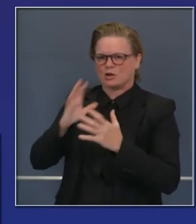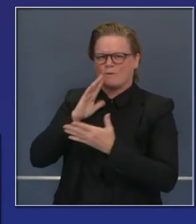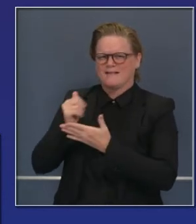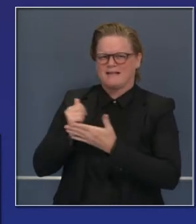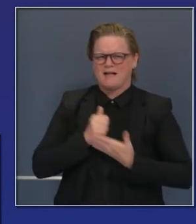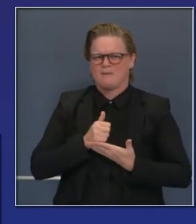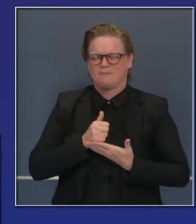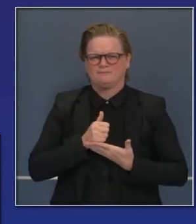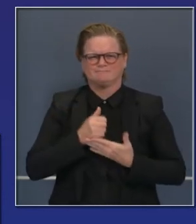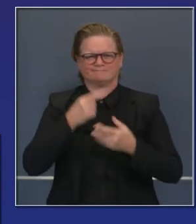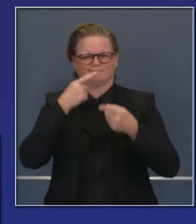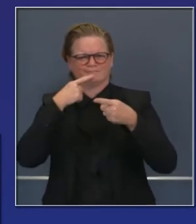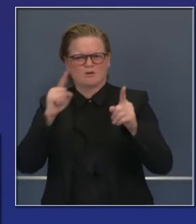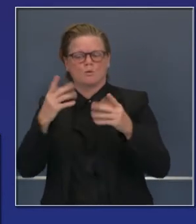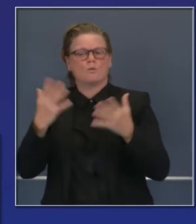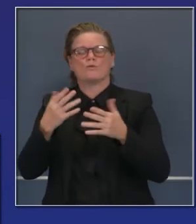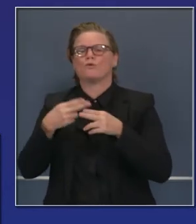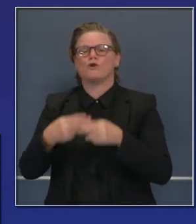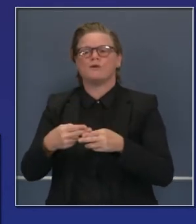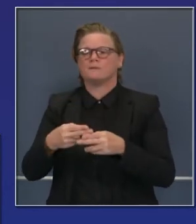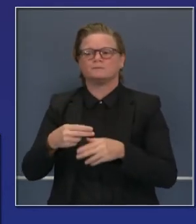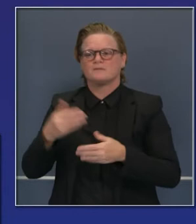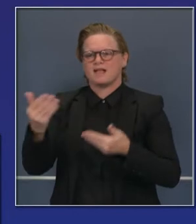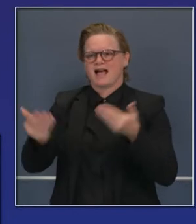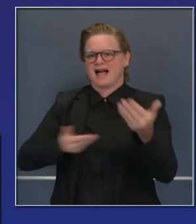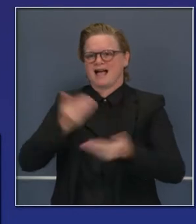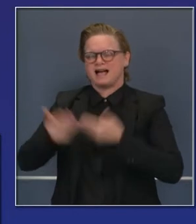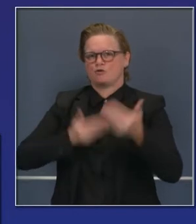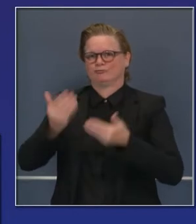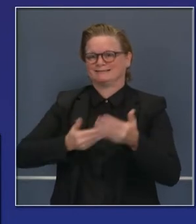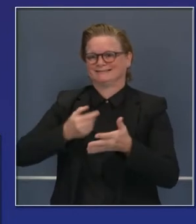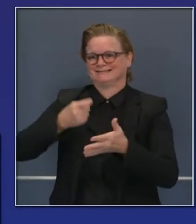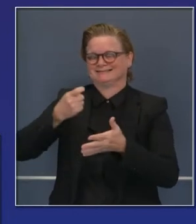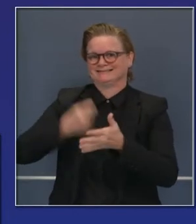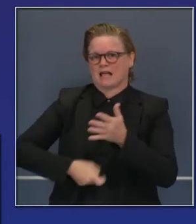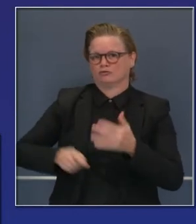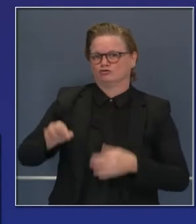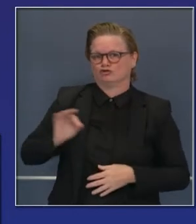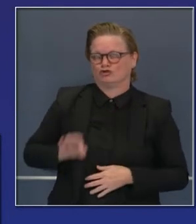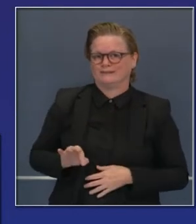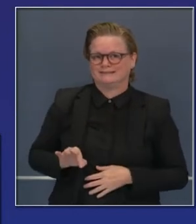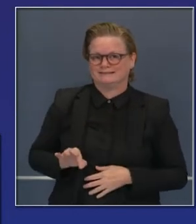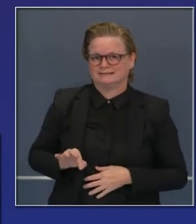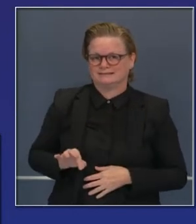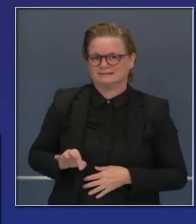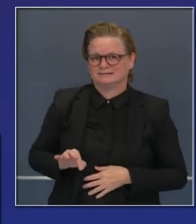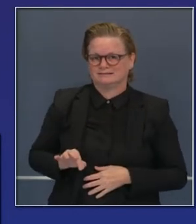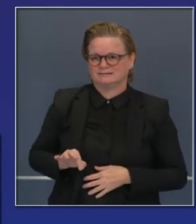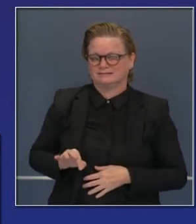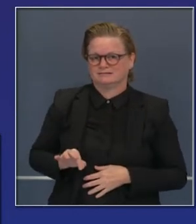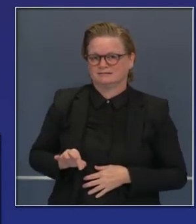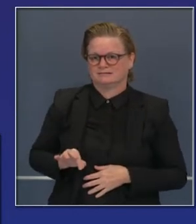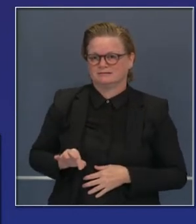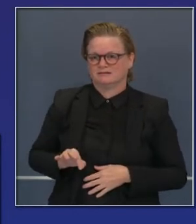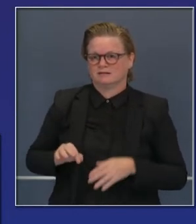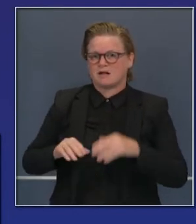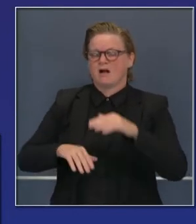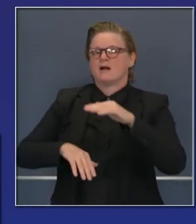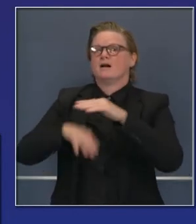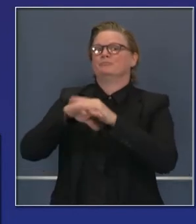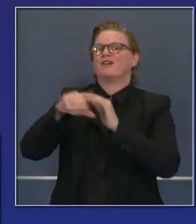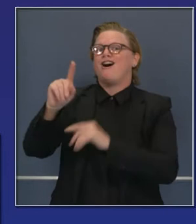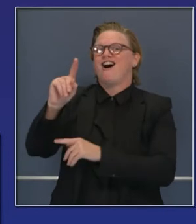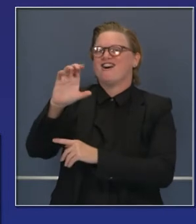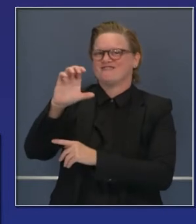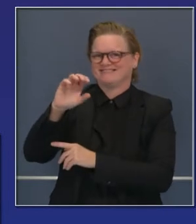apoyo en nuestro crédito impositivo de hasta 100 millones de dólares. Estos dólares están